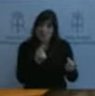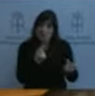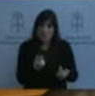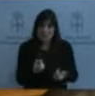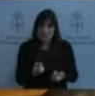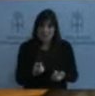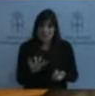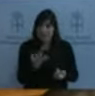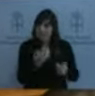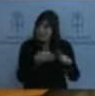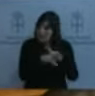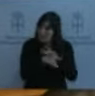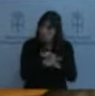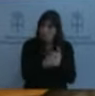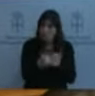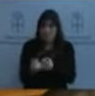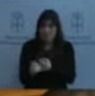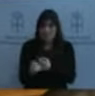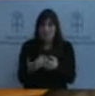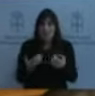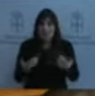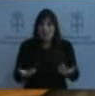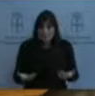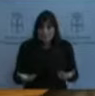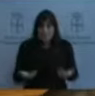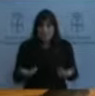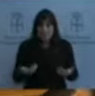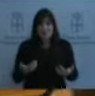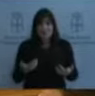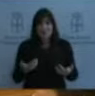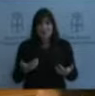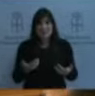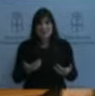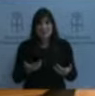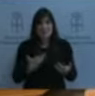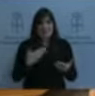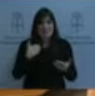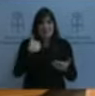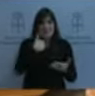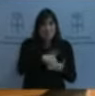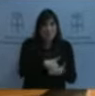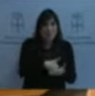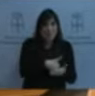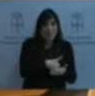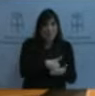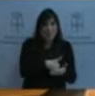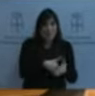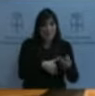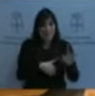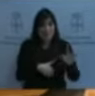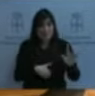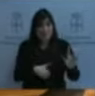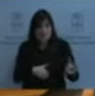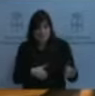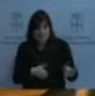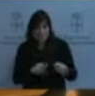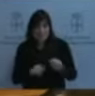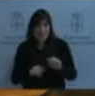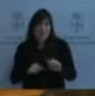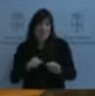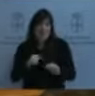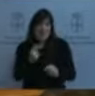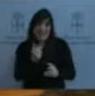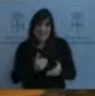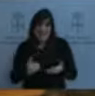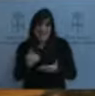eso de pedir mucho y también de restringir los ingresos como usted lo plantea, pues no me